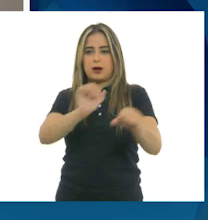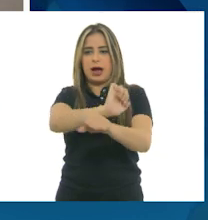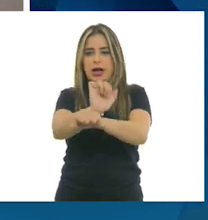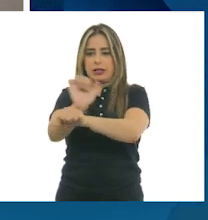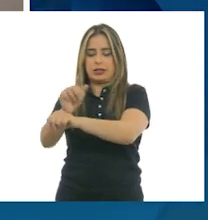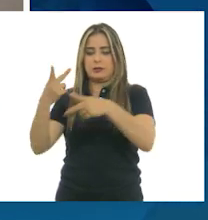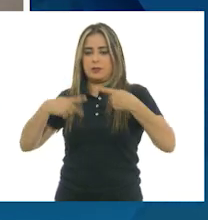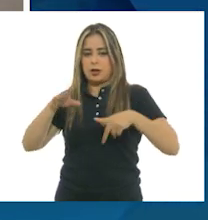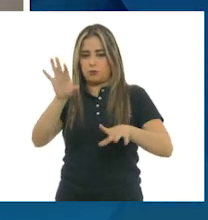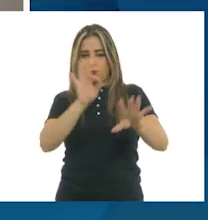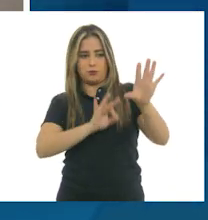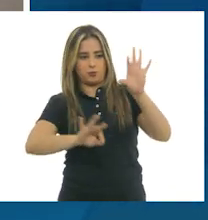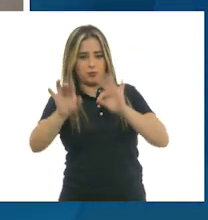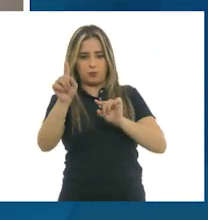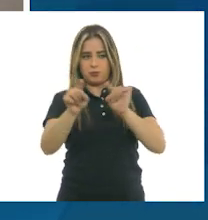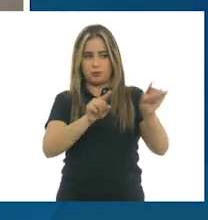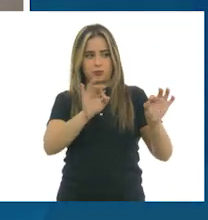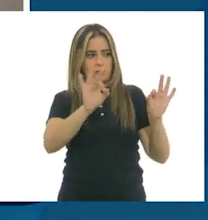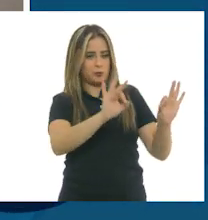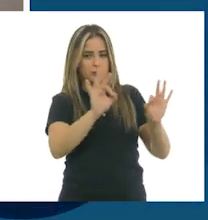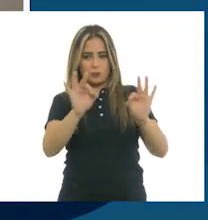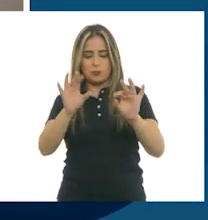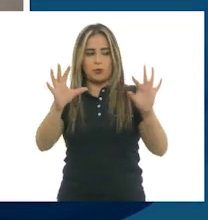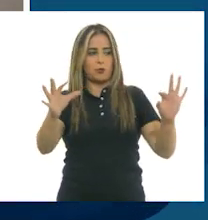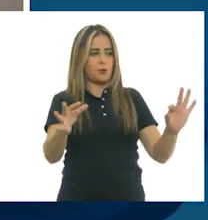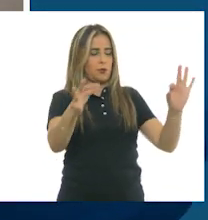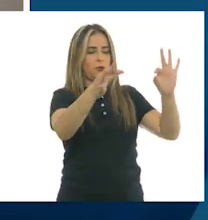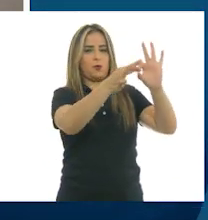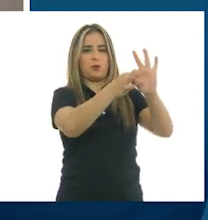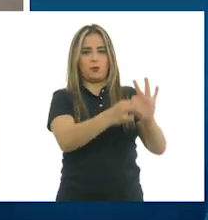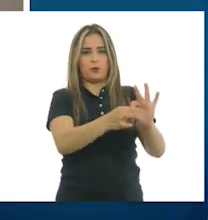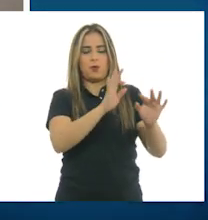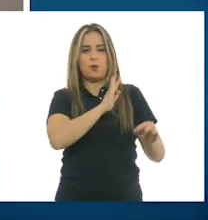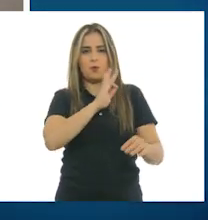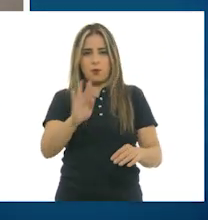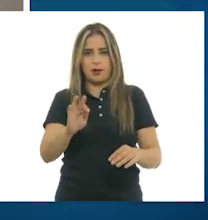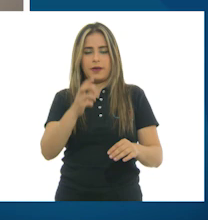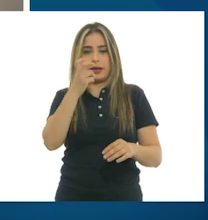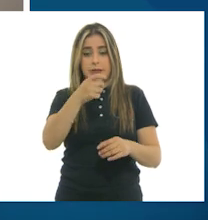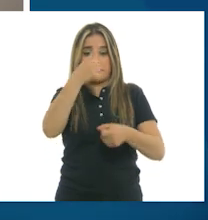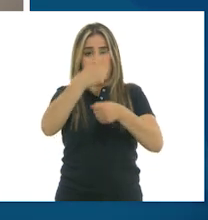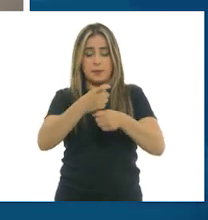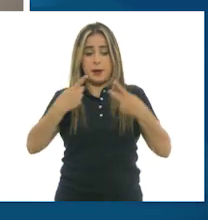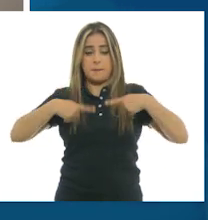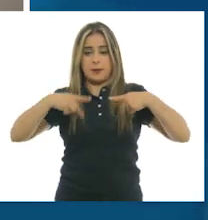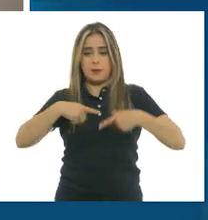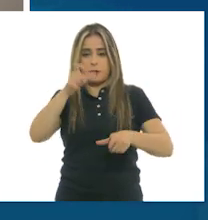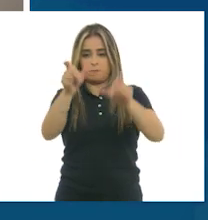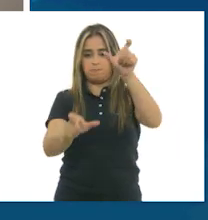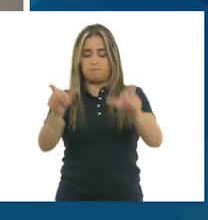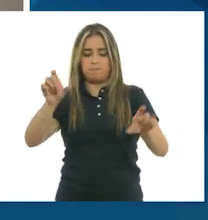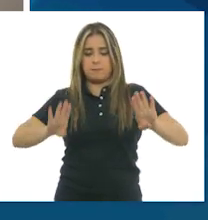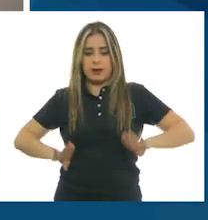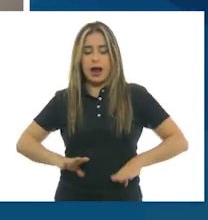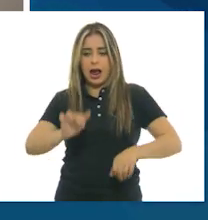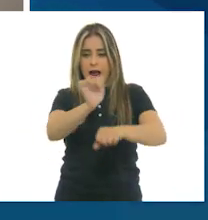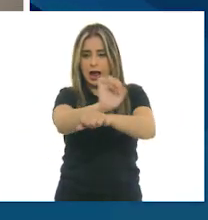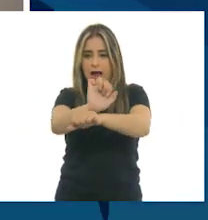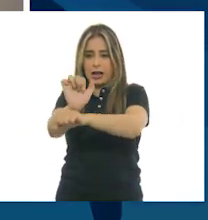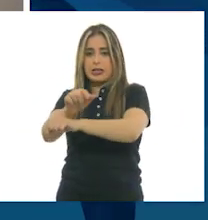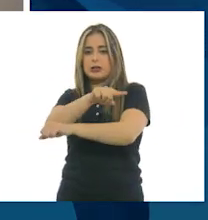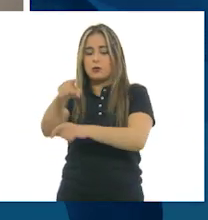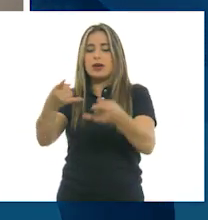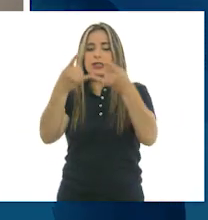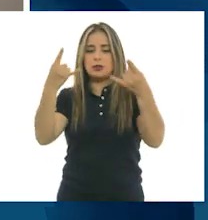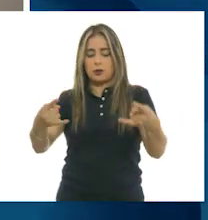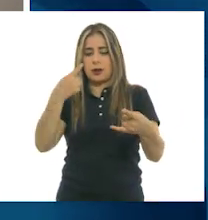Entonces, digamos que defino el carácter de un personaje y a través de la exploración y el juego descubro cuáles de sus características